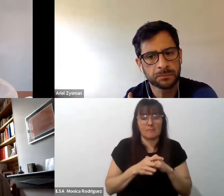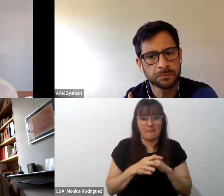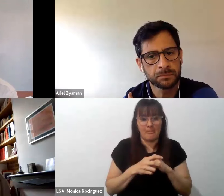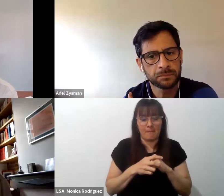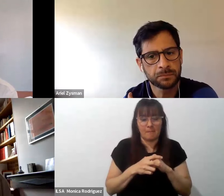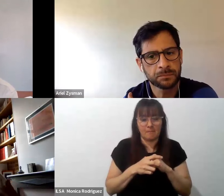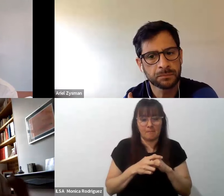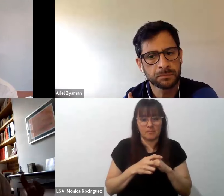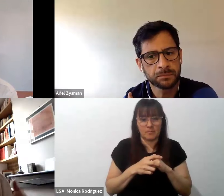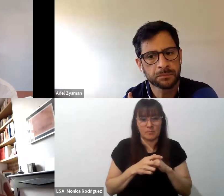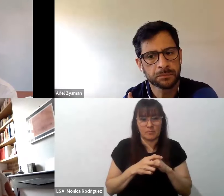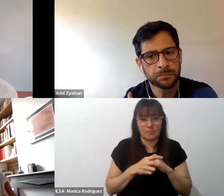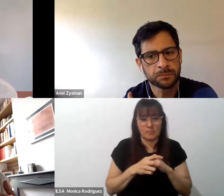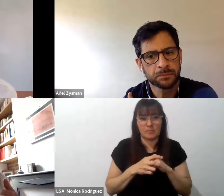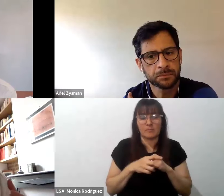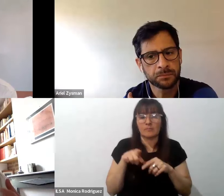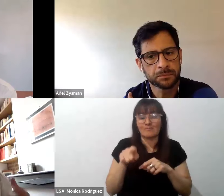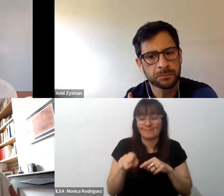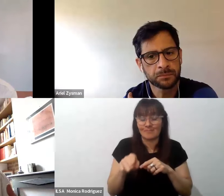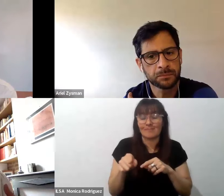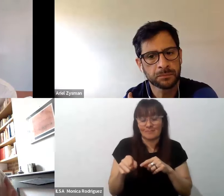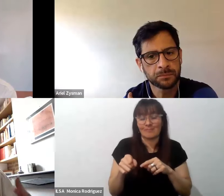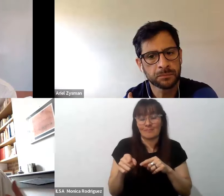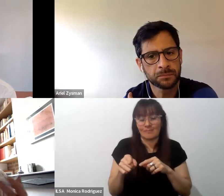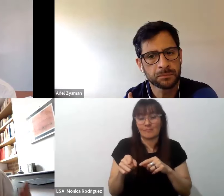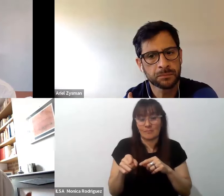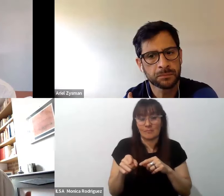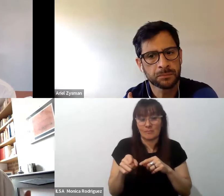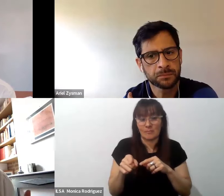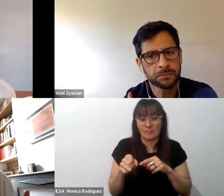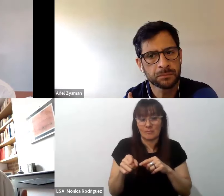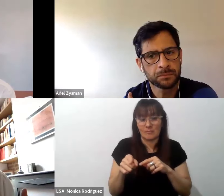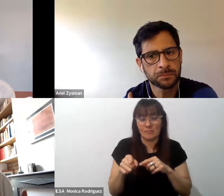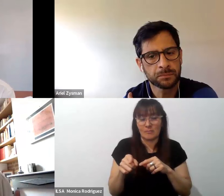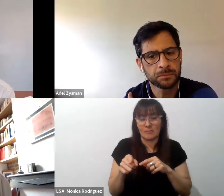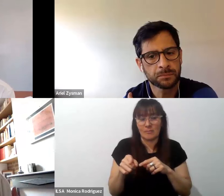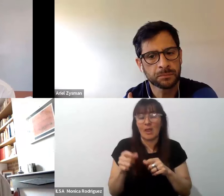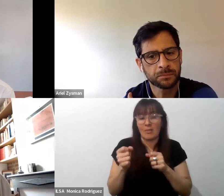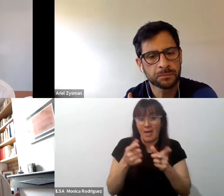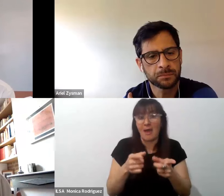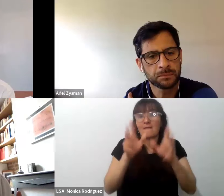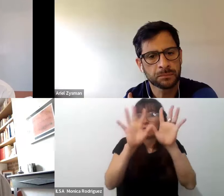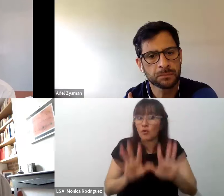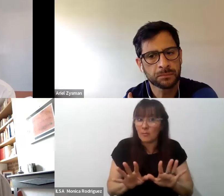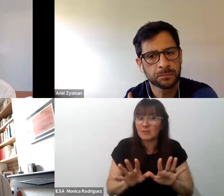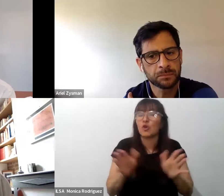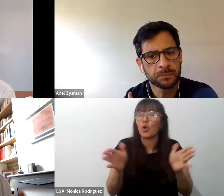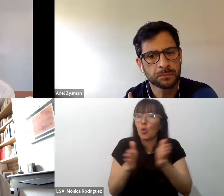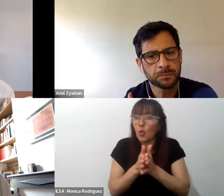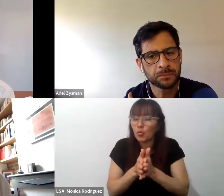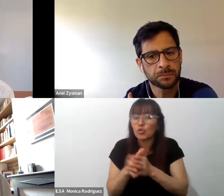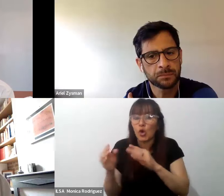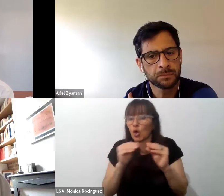que permite también por una formación con sus pares